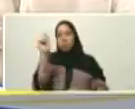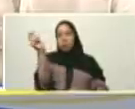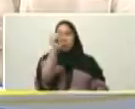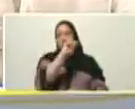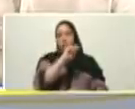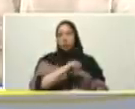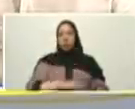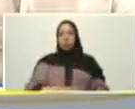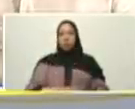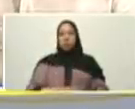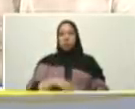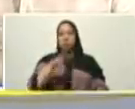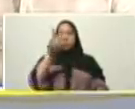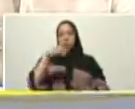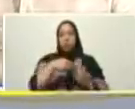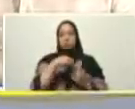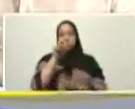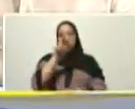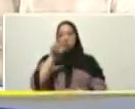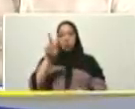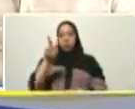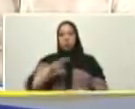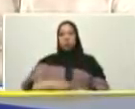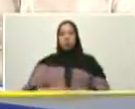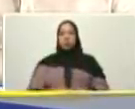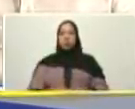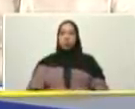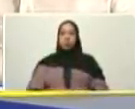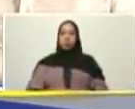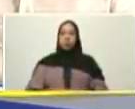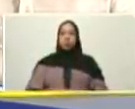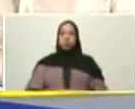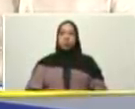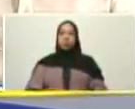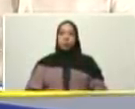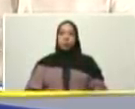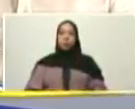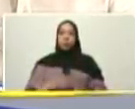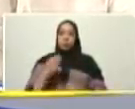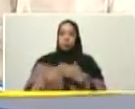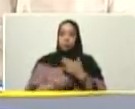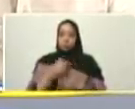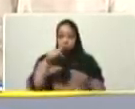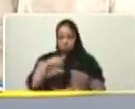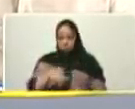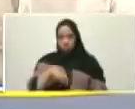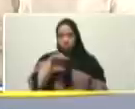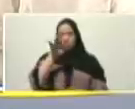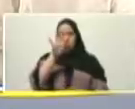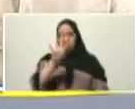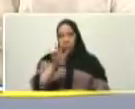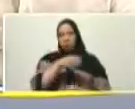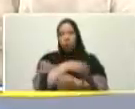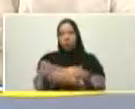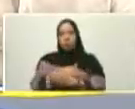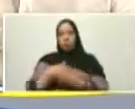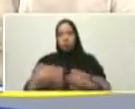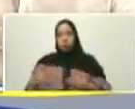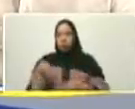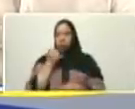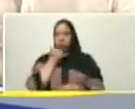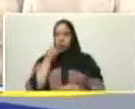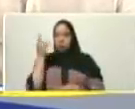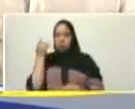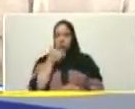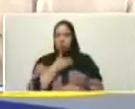dos mil veintitrés estaremos llegando perdón estamos llegando hoy a cuatro millones la gran misión vivienda Venezuela